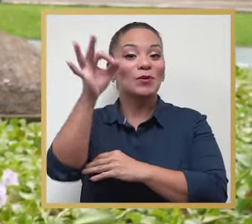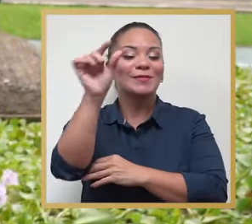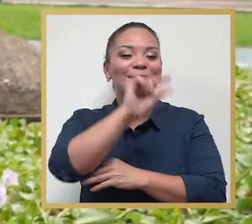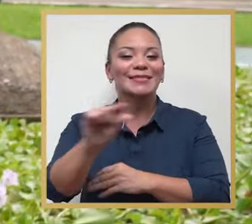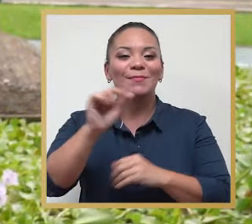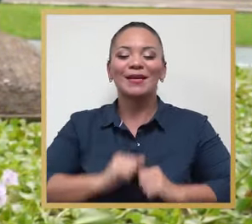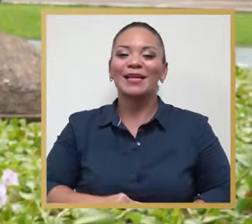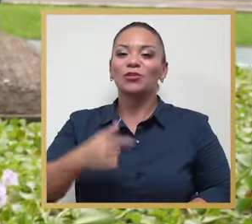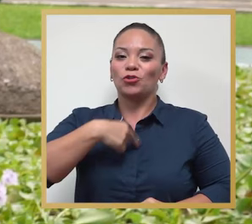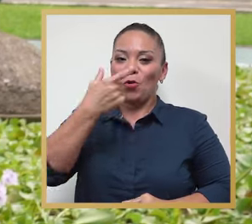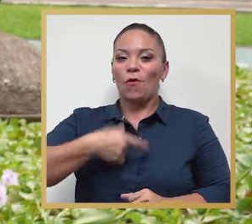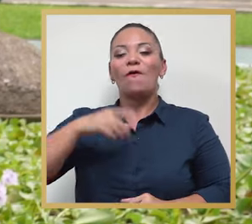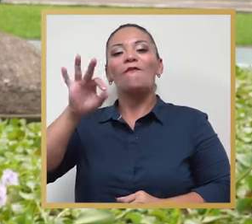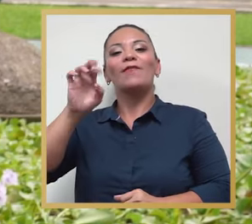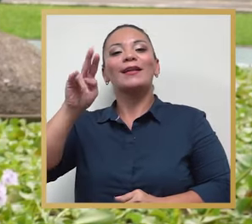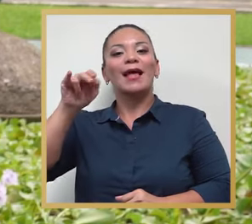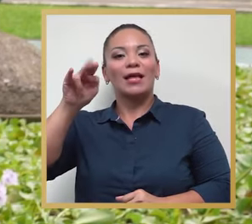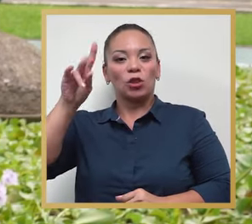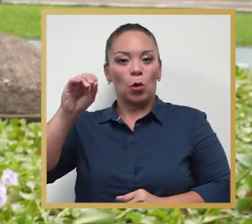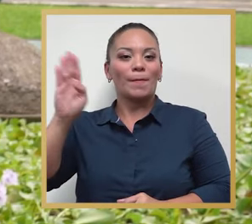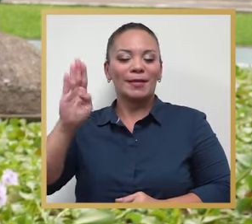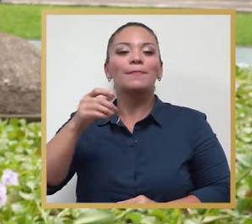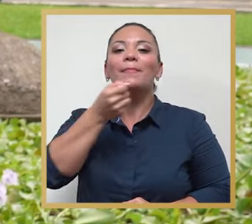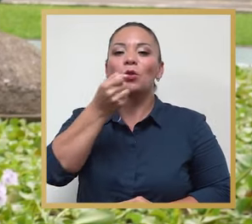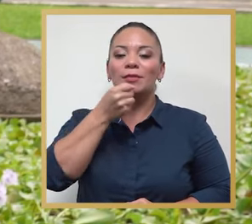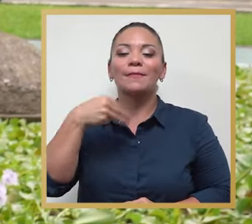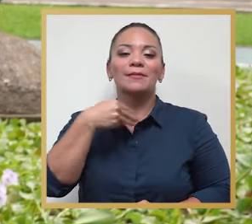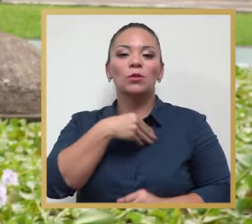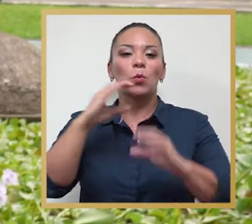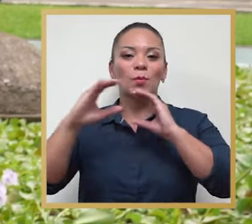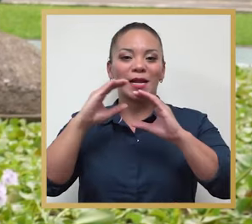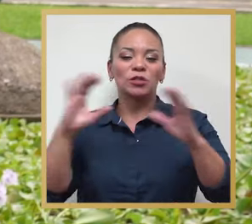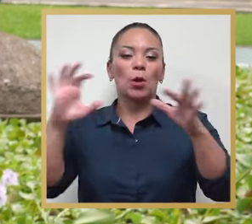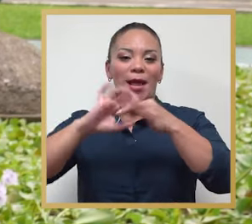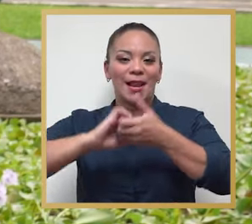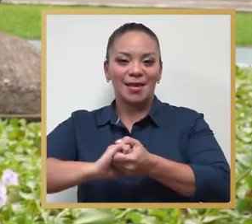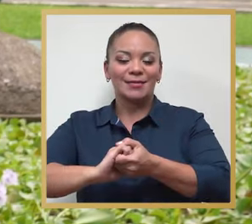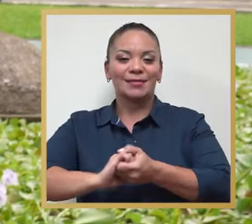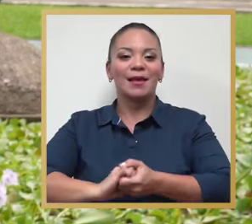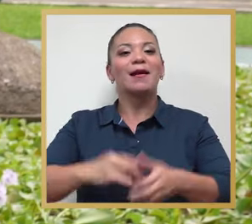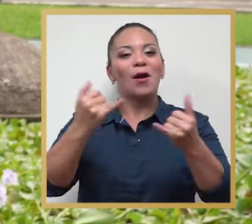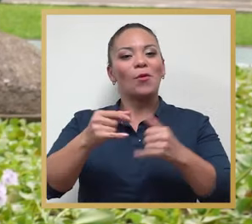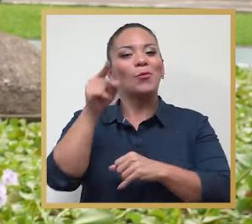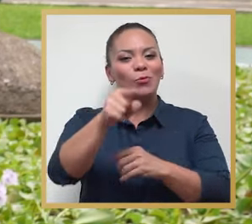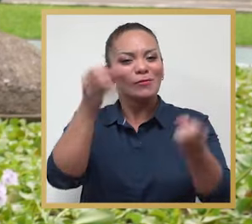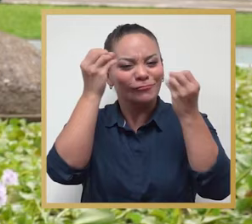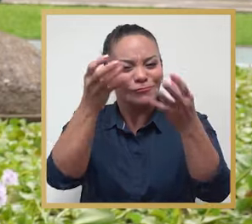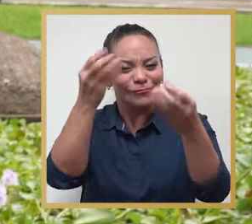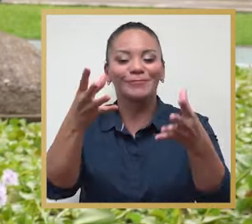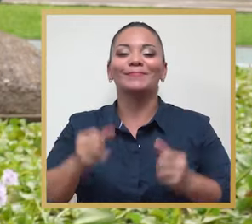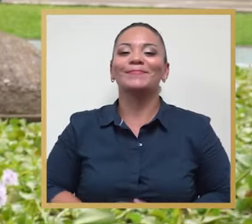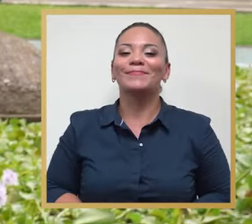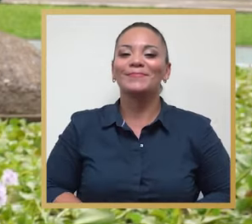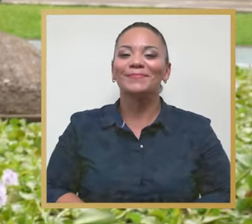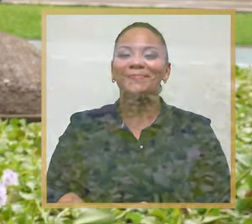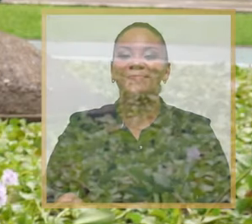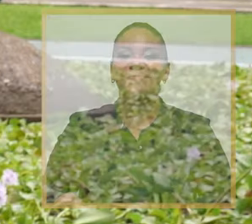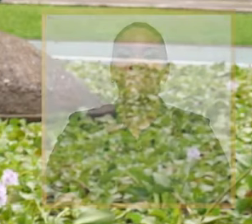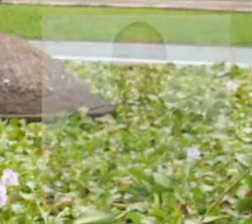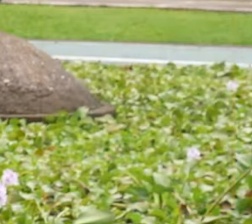la próxima semana. Soy Fernando Brenes, periodista del Ministerio de Comunicación y Enlace, y esto fue Infórmate Más.